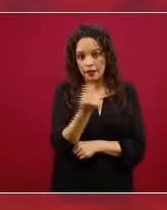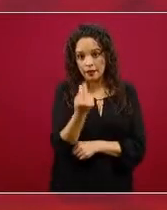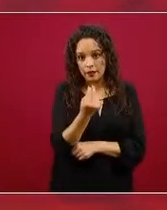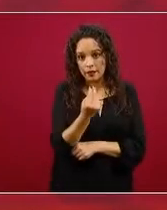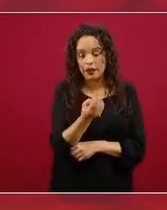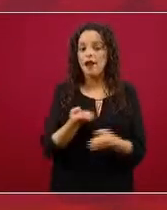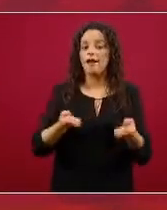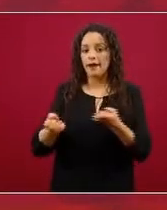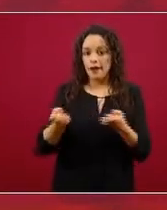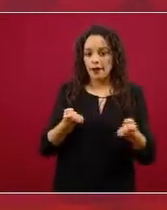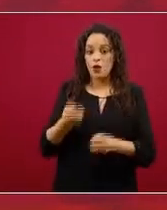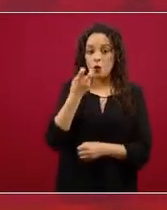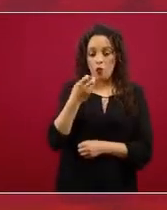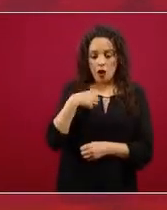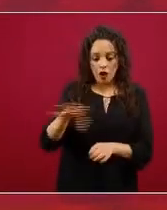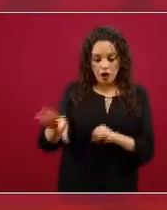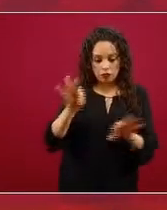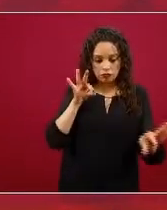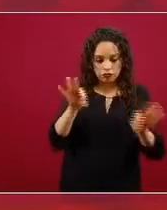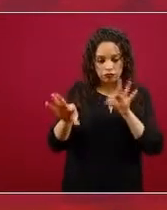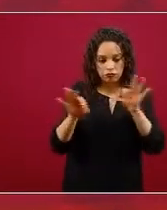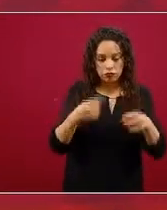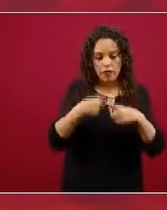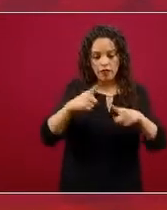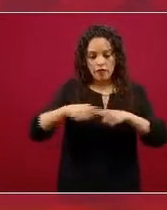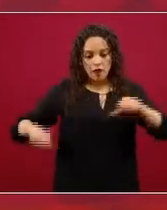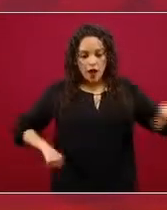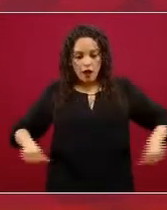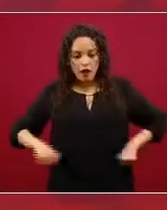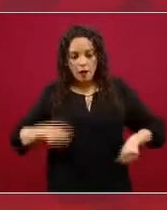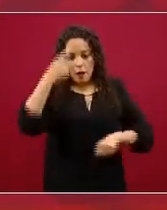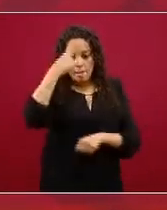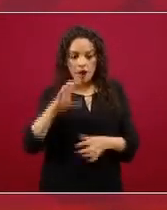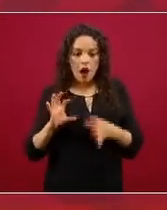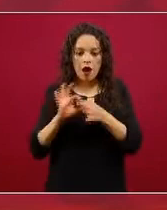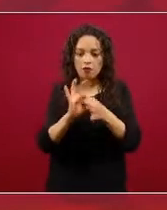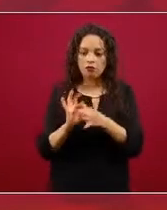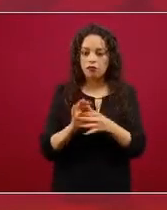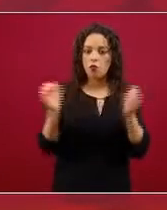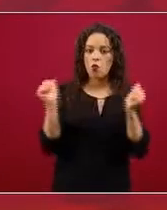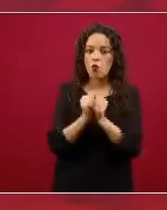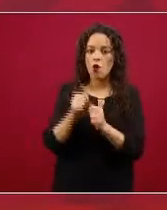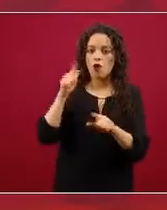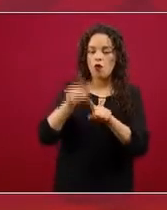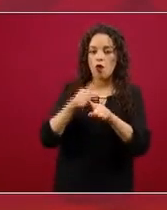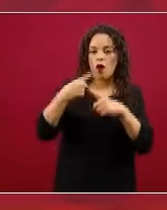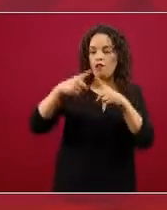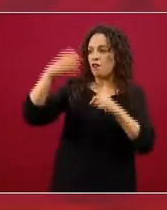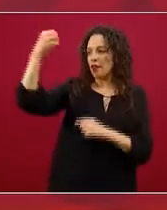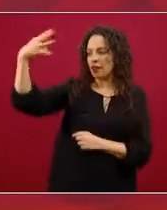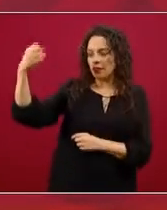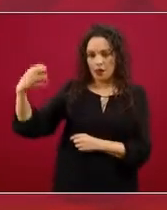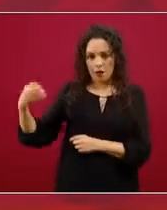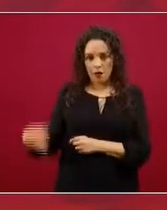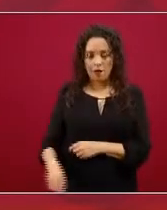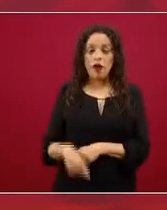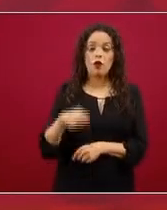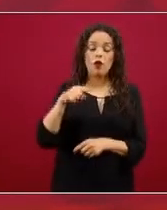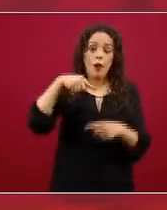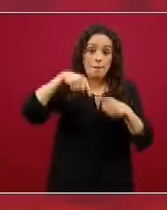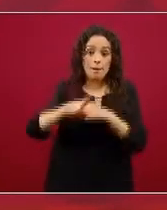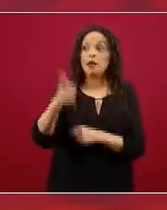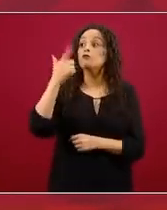recomendadas para operar en los distintos colores del semáforo, desde la categoría del color rojo,